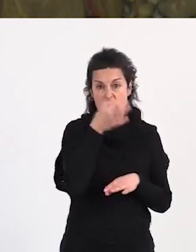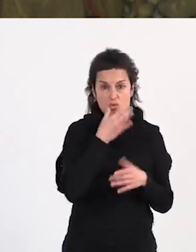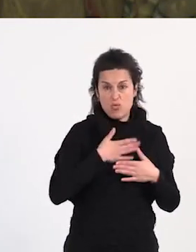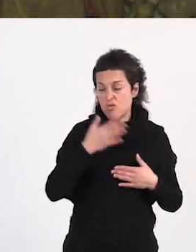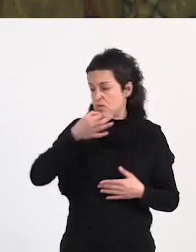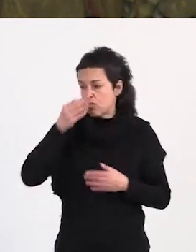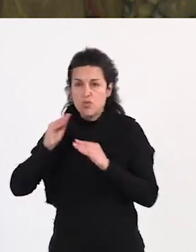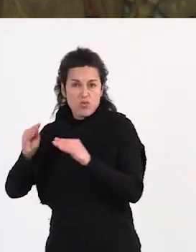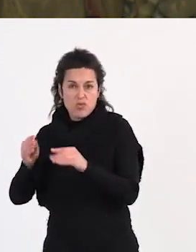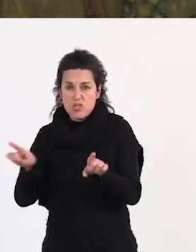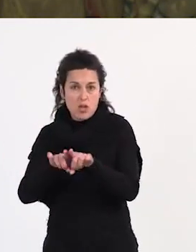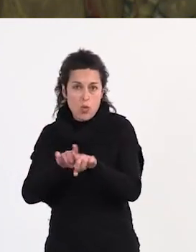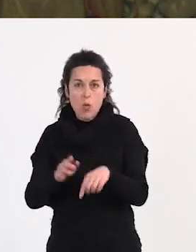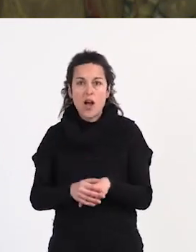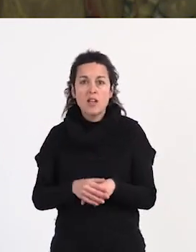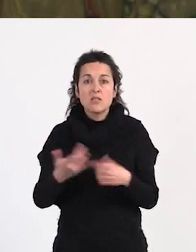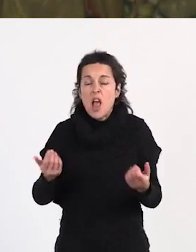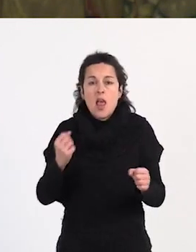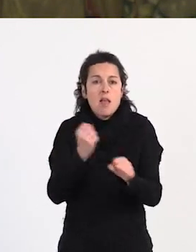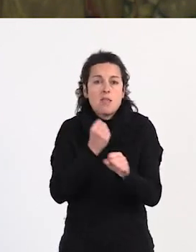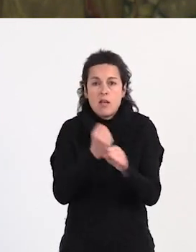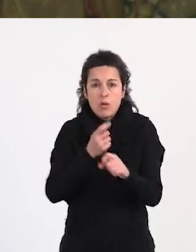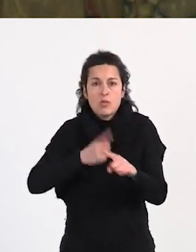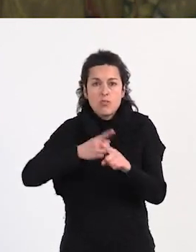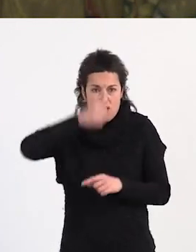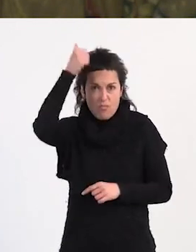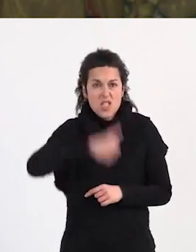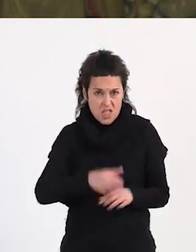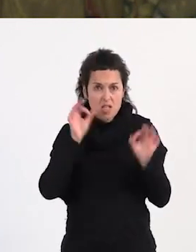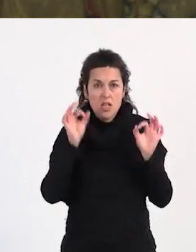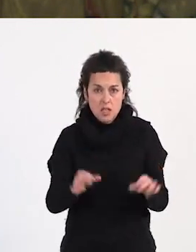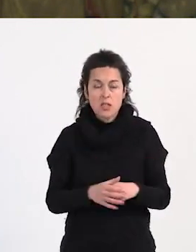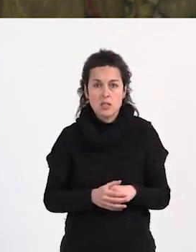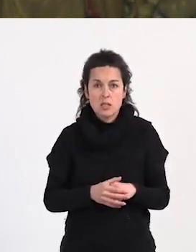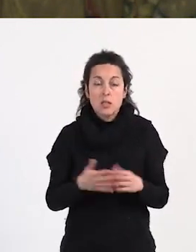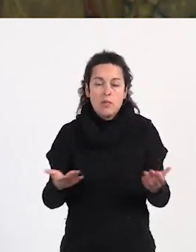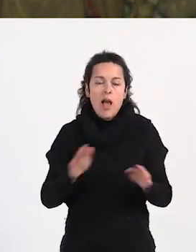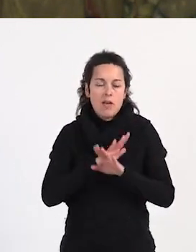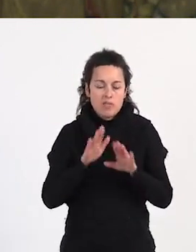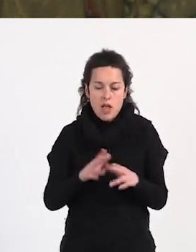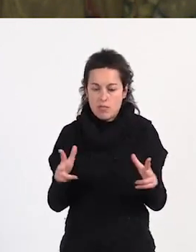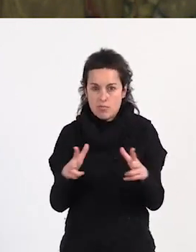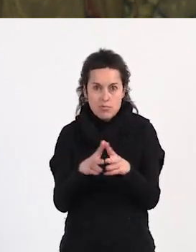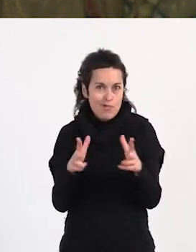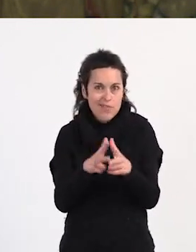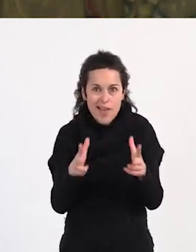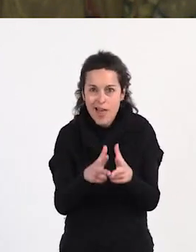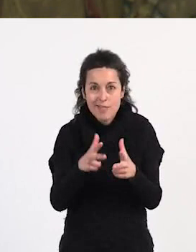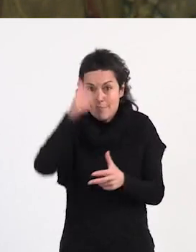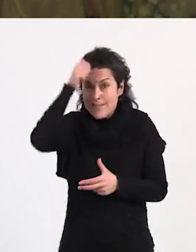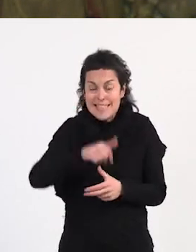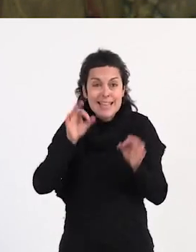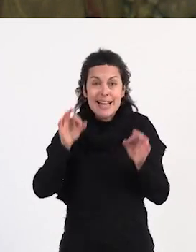mismo. Nadie está diciendo que el trabajo sexual no sea machista, pero también debemos reconocer que vivimos en una sociedad machista y que absolutamente